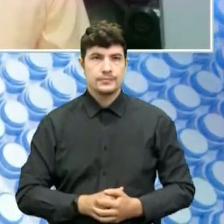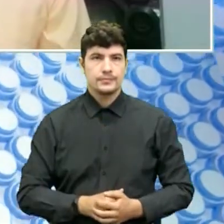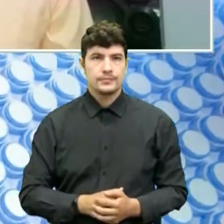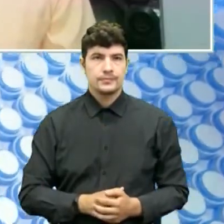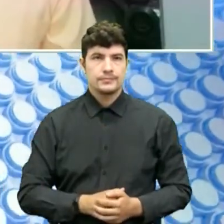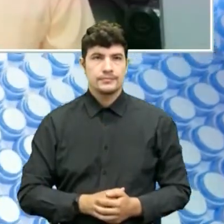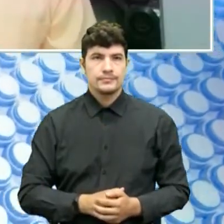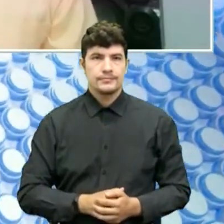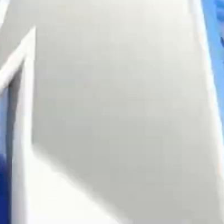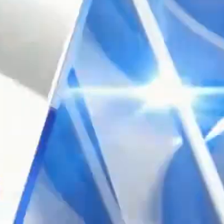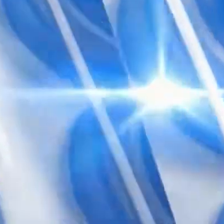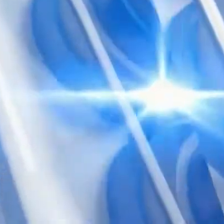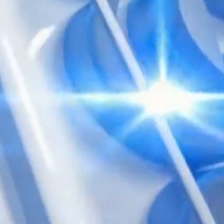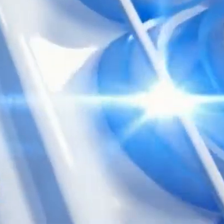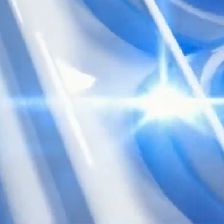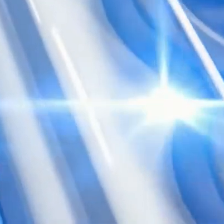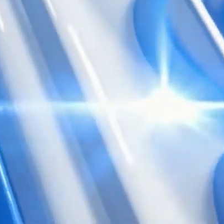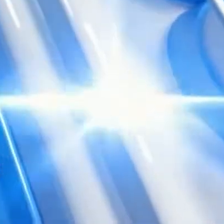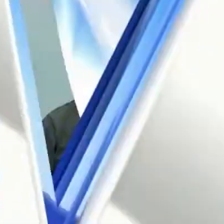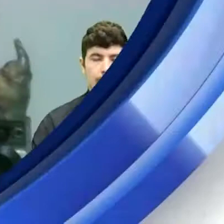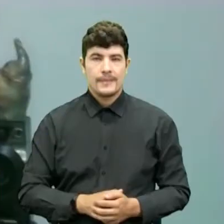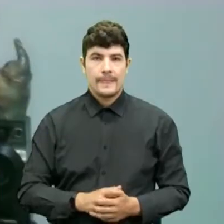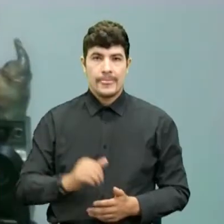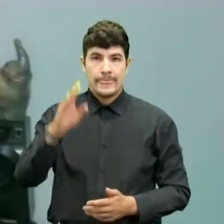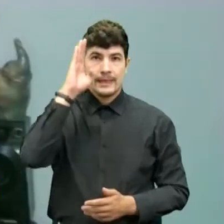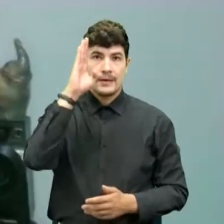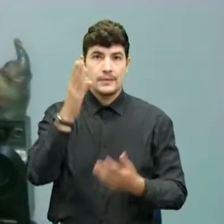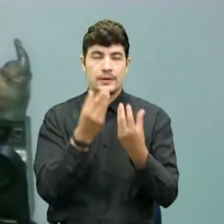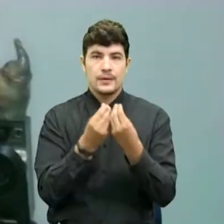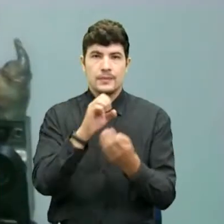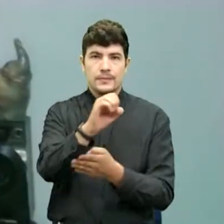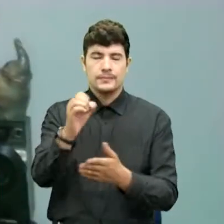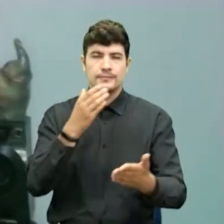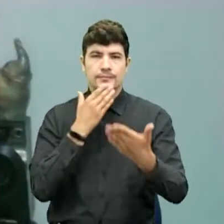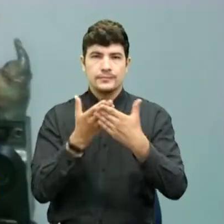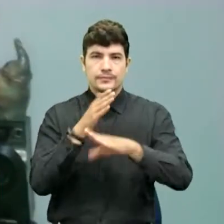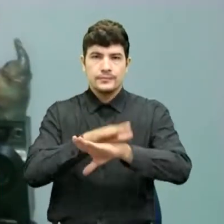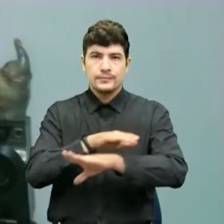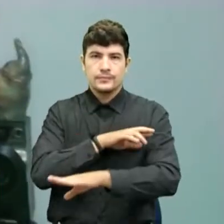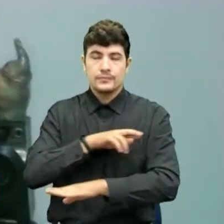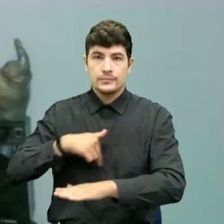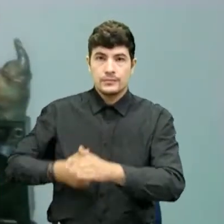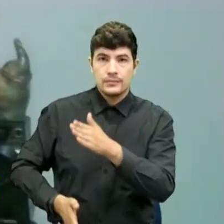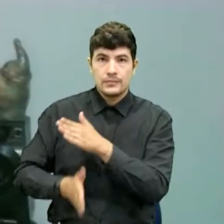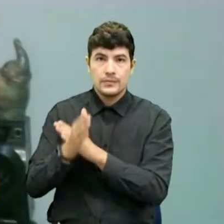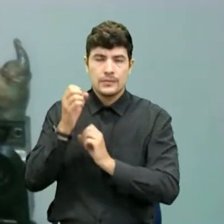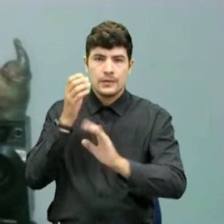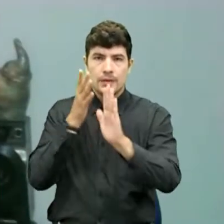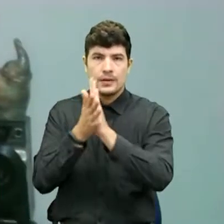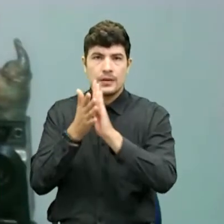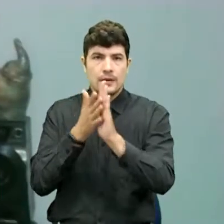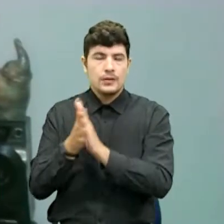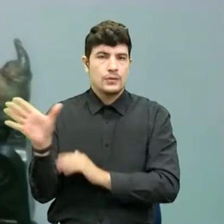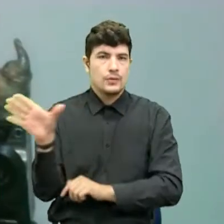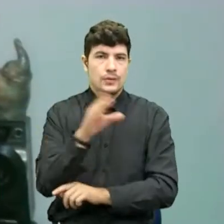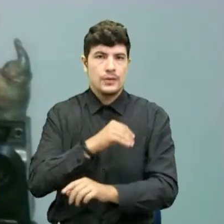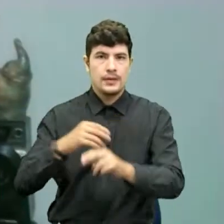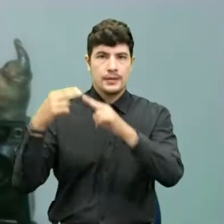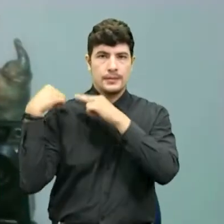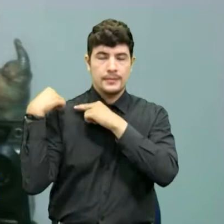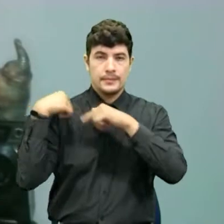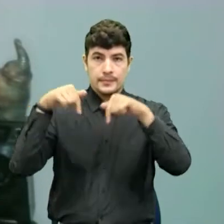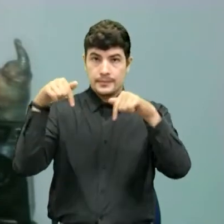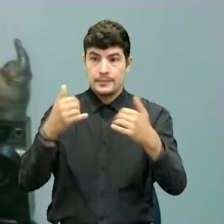¿Qué tal compañeros y televidentes? Un saludo muy especial. Nosotros seguimos informando desde casa con toda la responsabilidad en medio de esta